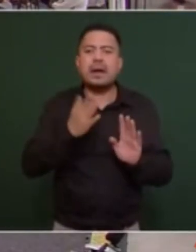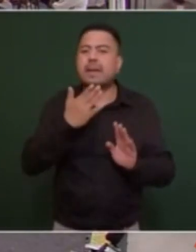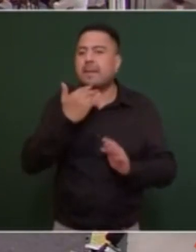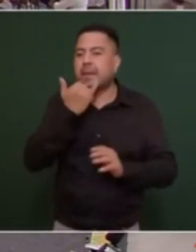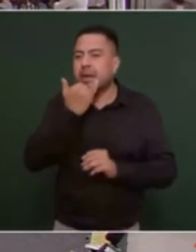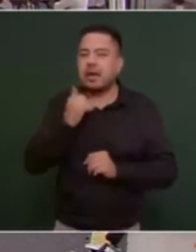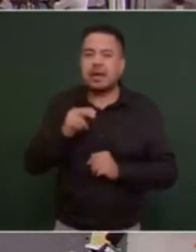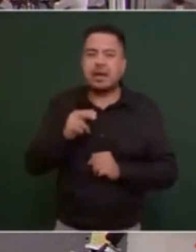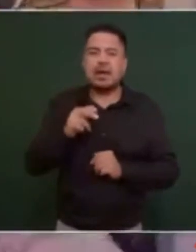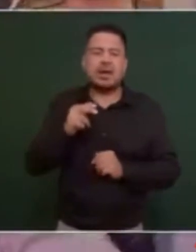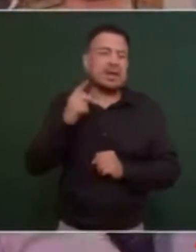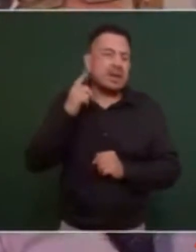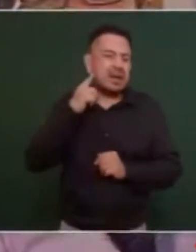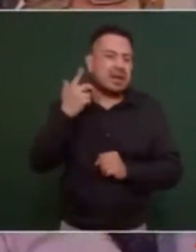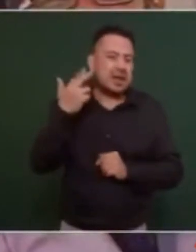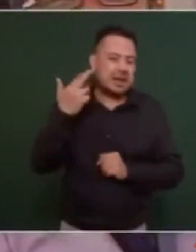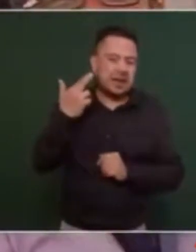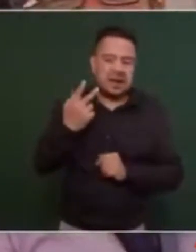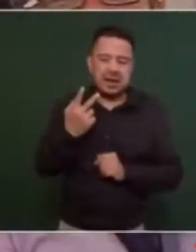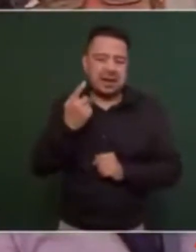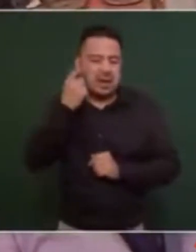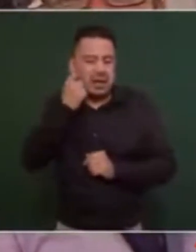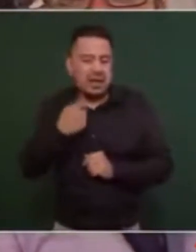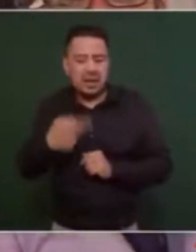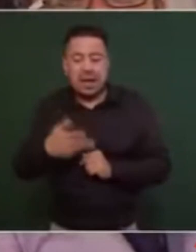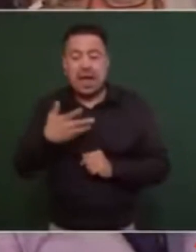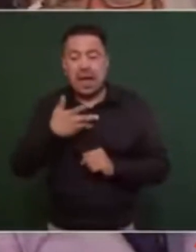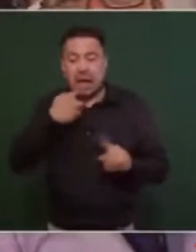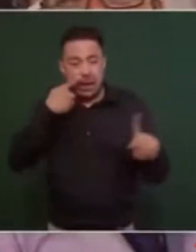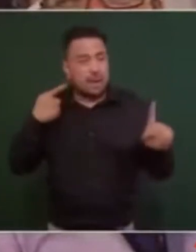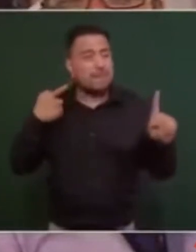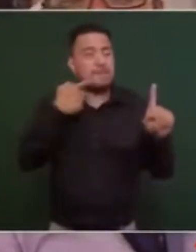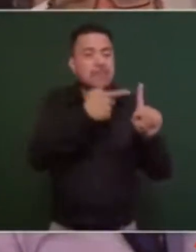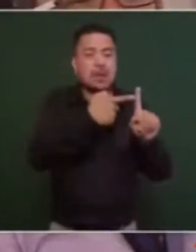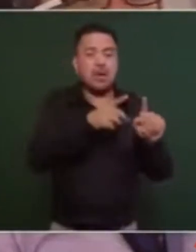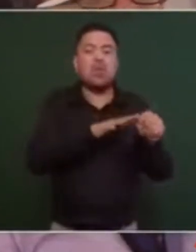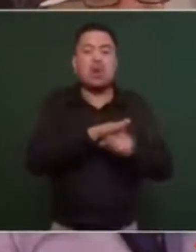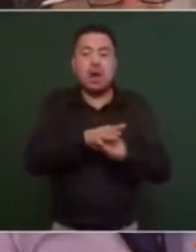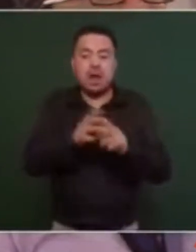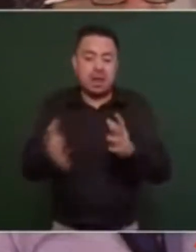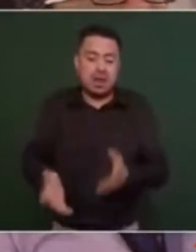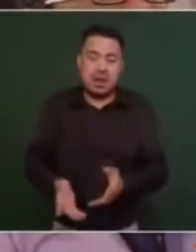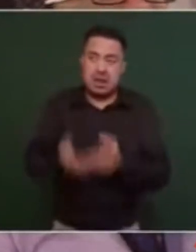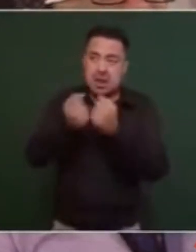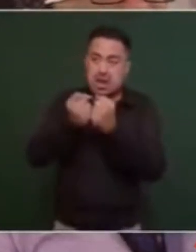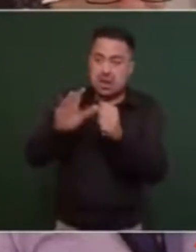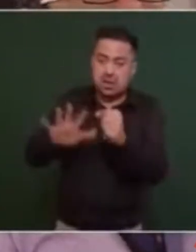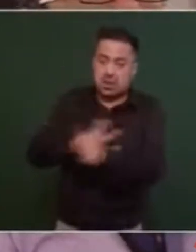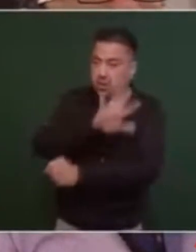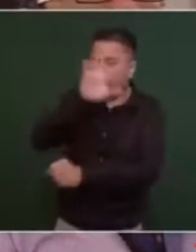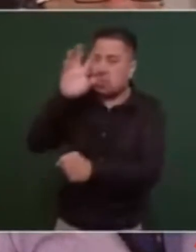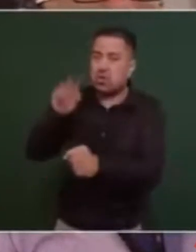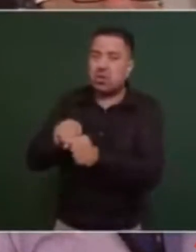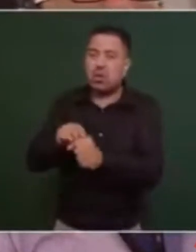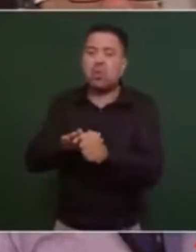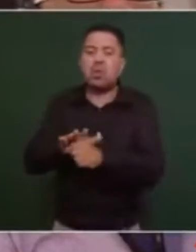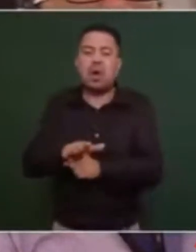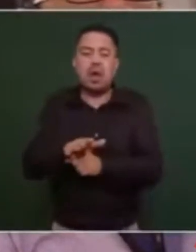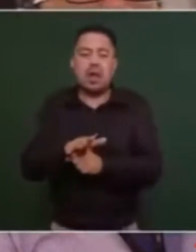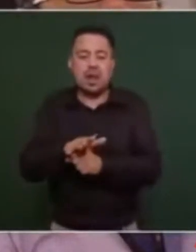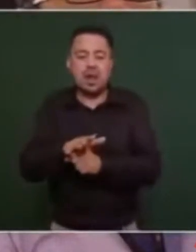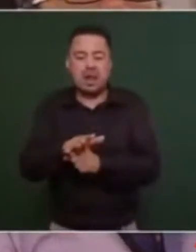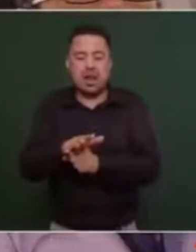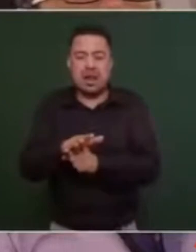Rodríguez de Radio Fórmula Guerrero, si tienen una meta fija de recuperación total de lo que es el puerto